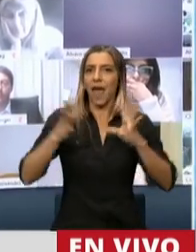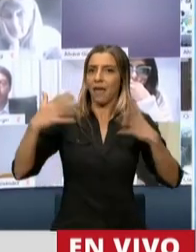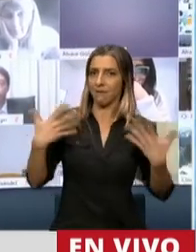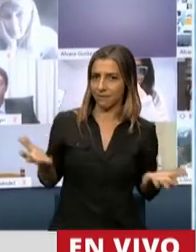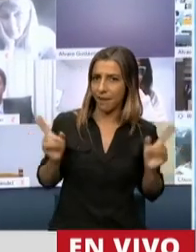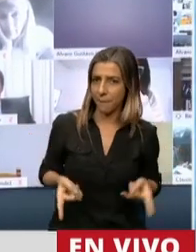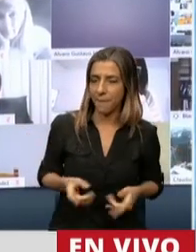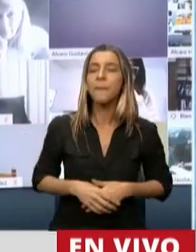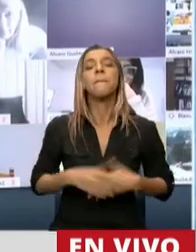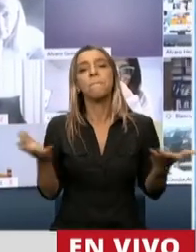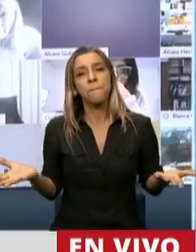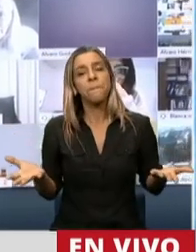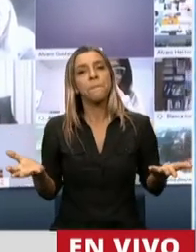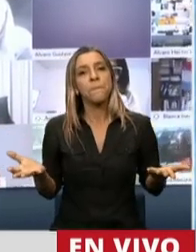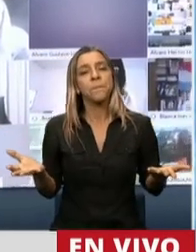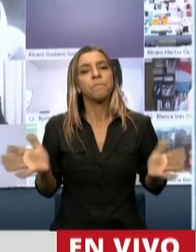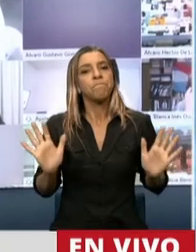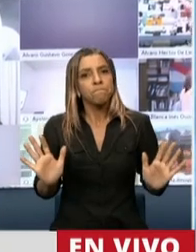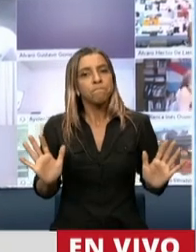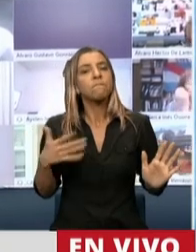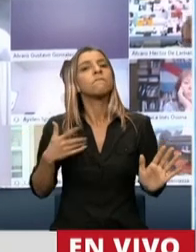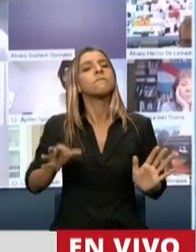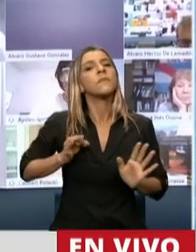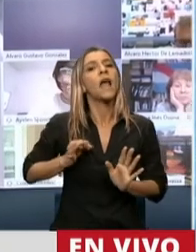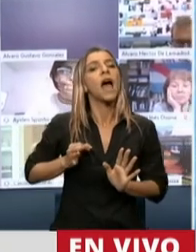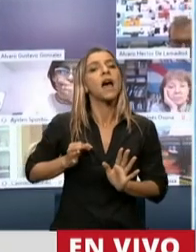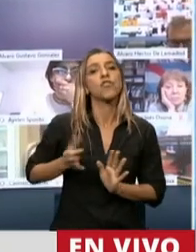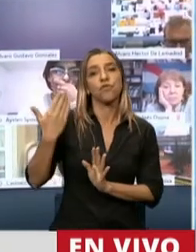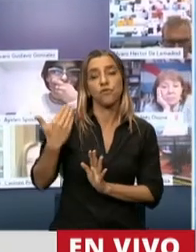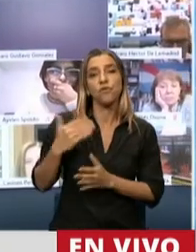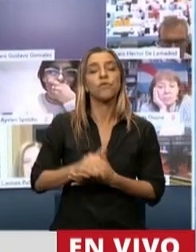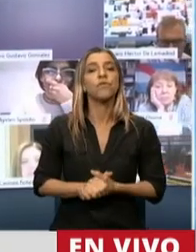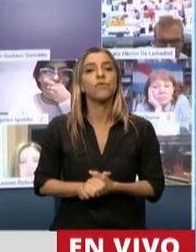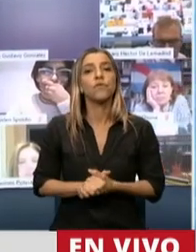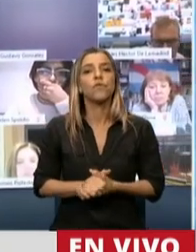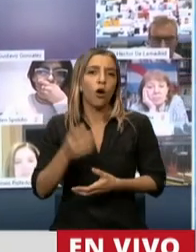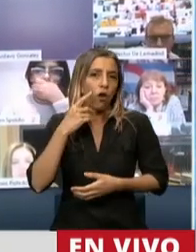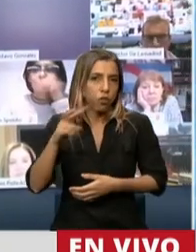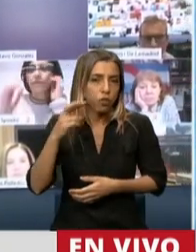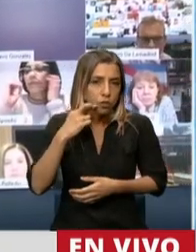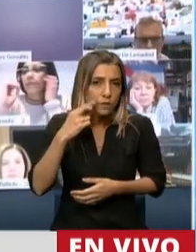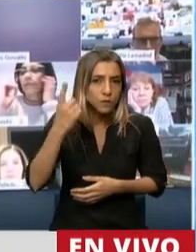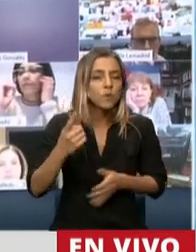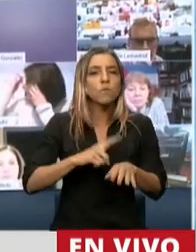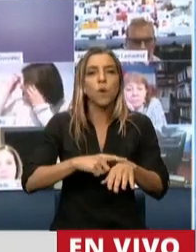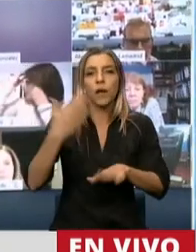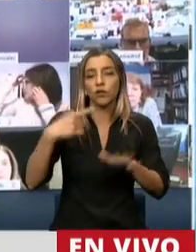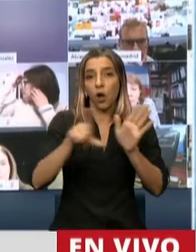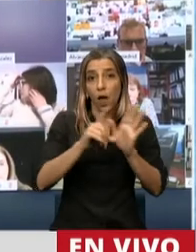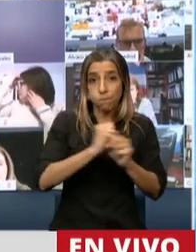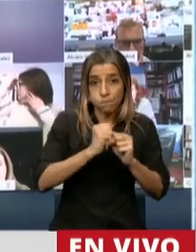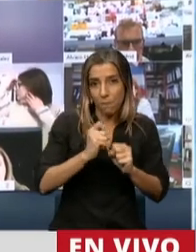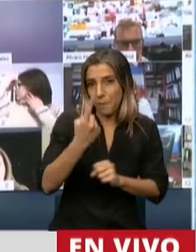Aún así, en el 2019, cuando se aprobó por primera vez la ley en el Congreso,